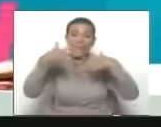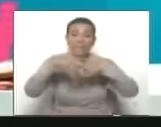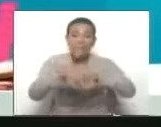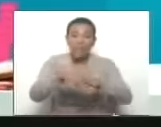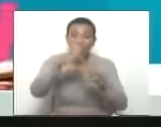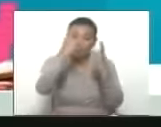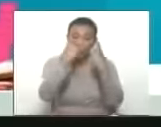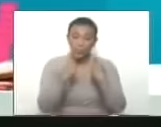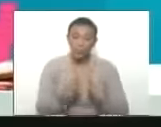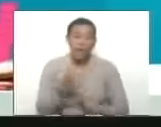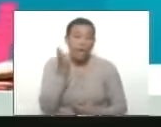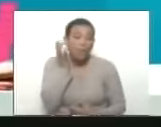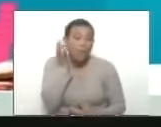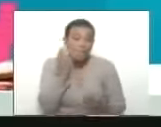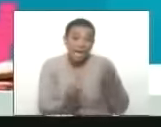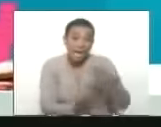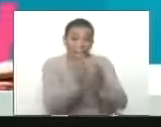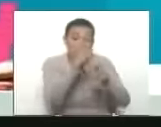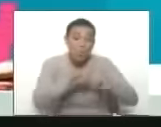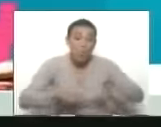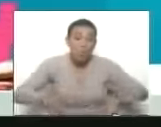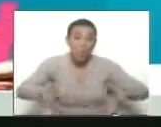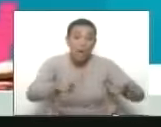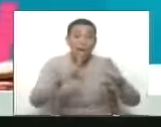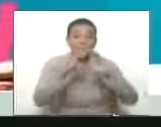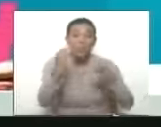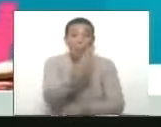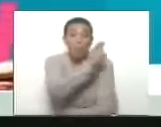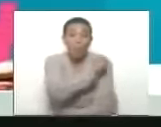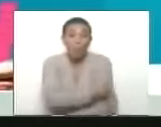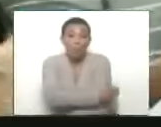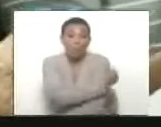a la mujer en todos los hospitales